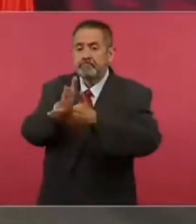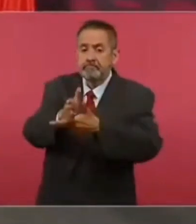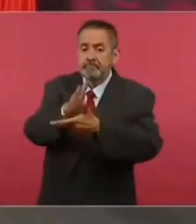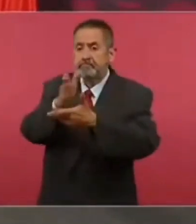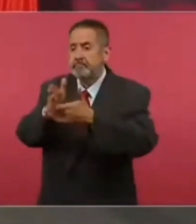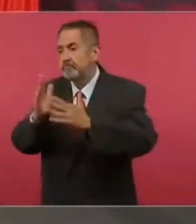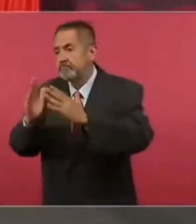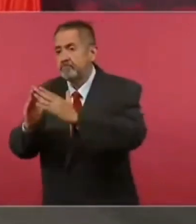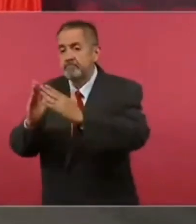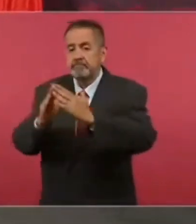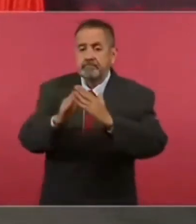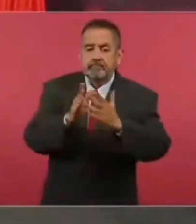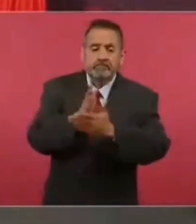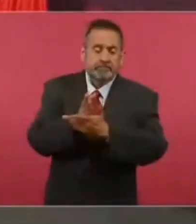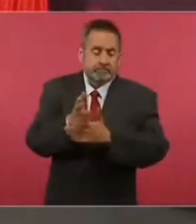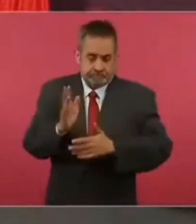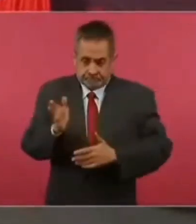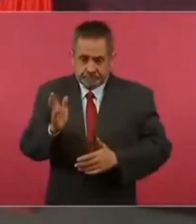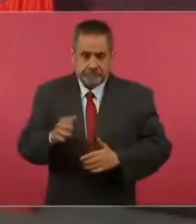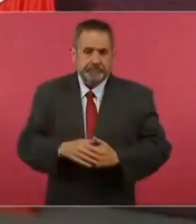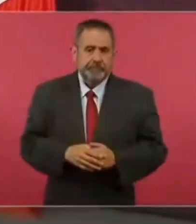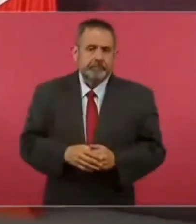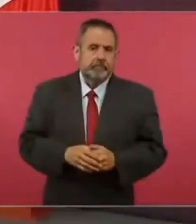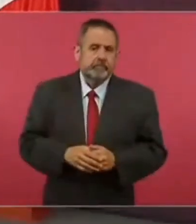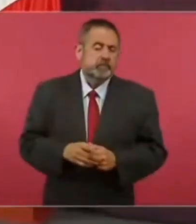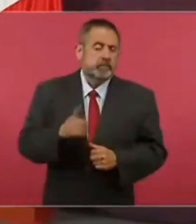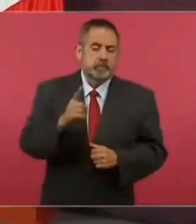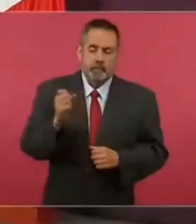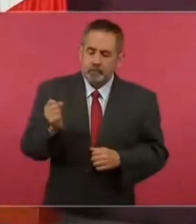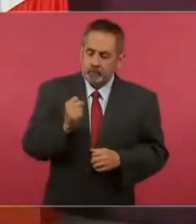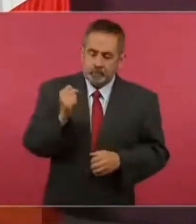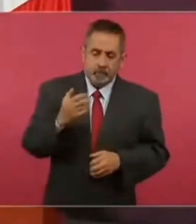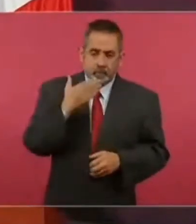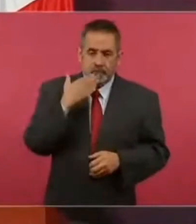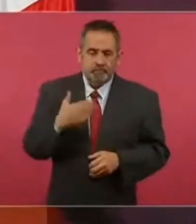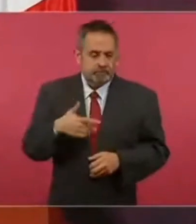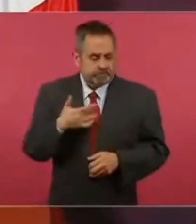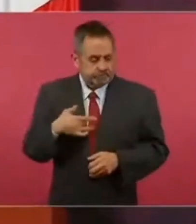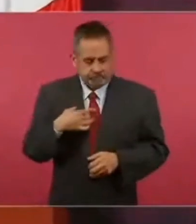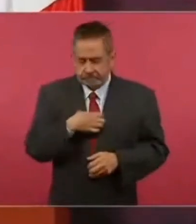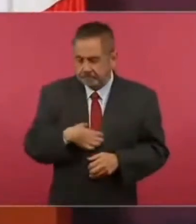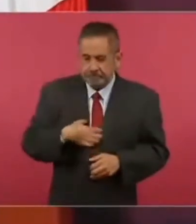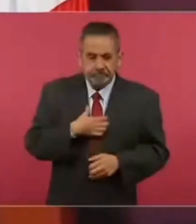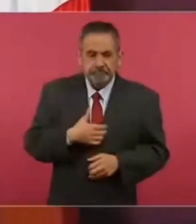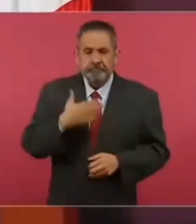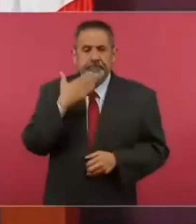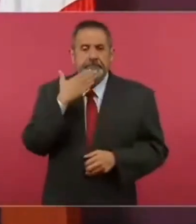afortunadamente, cosa que nos da mucho gusto,